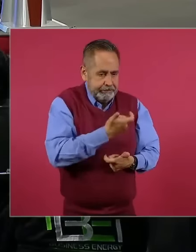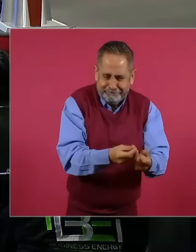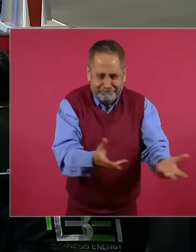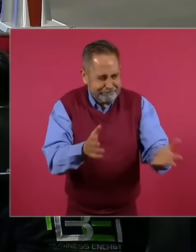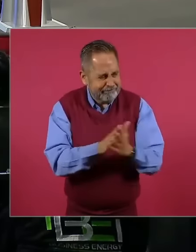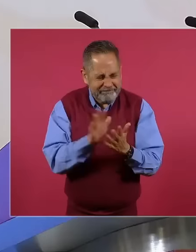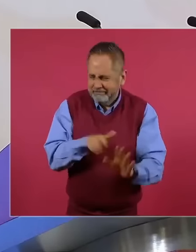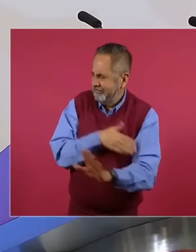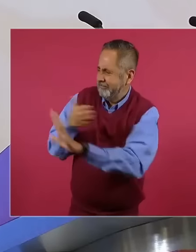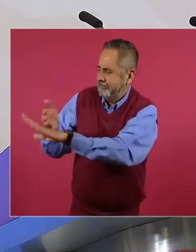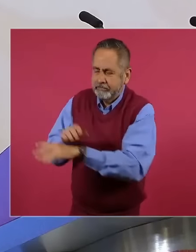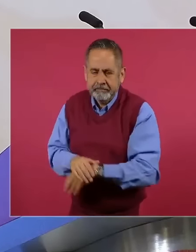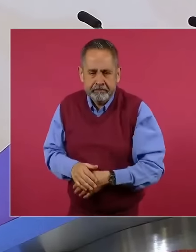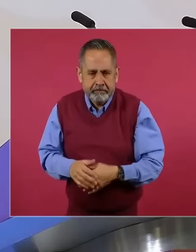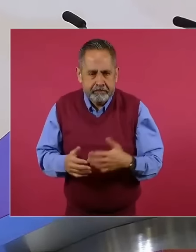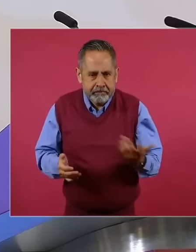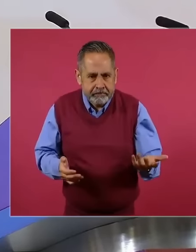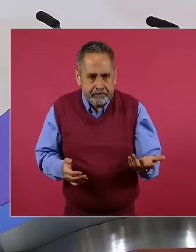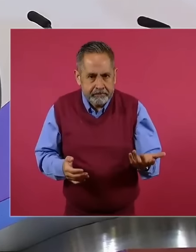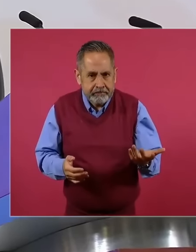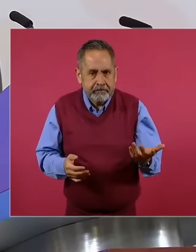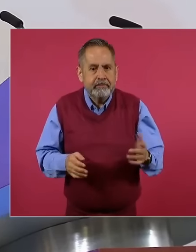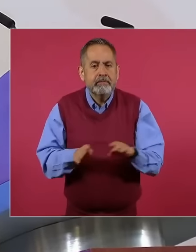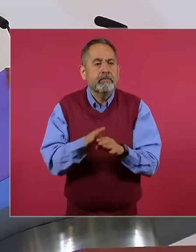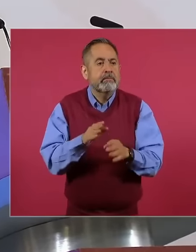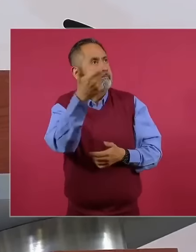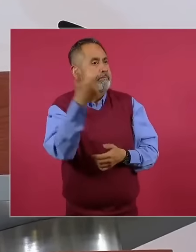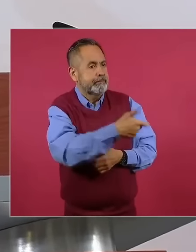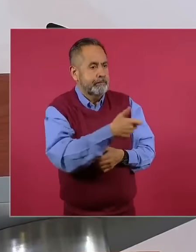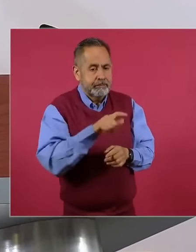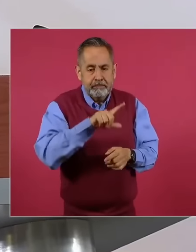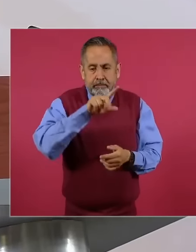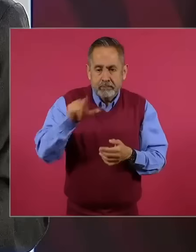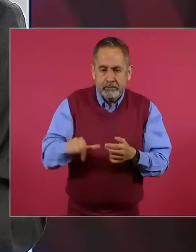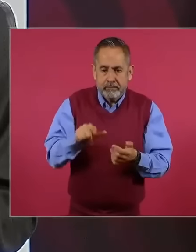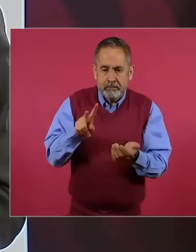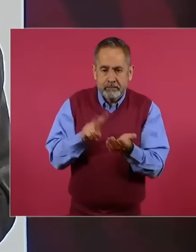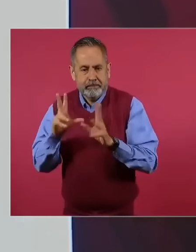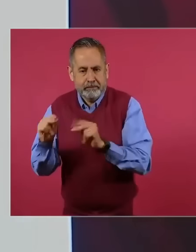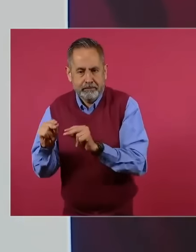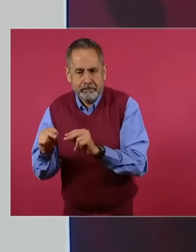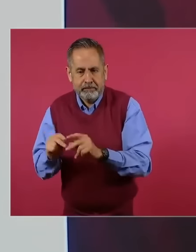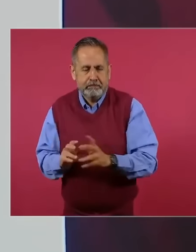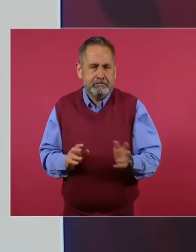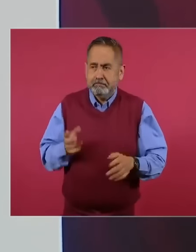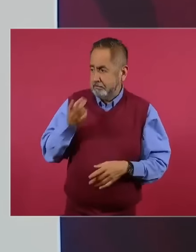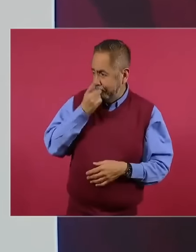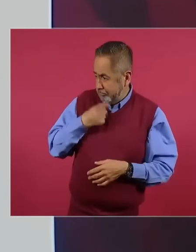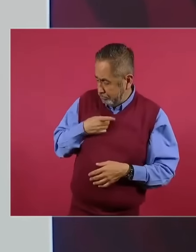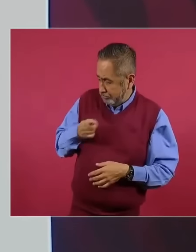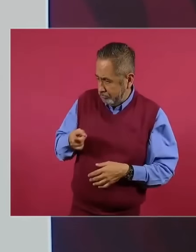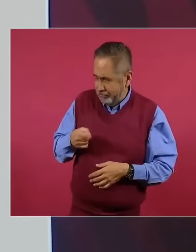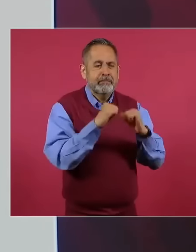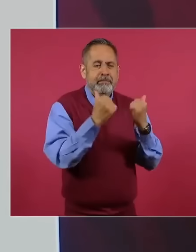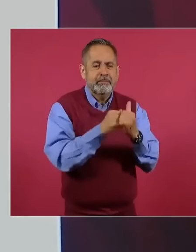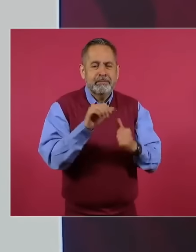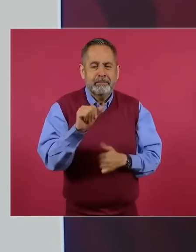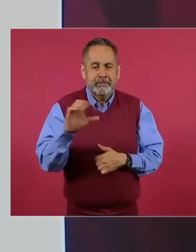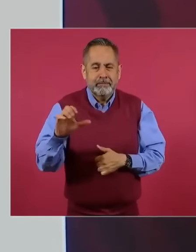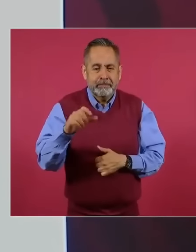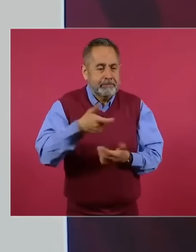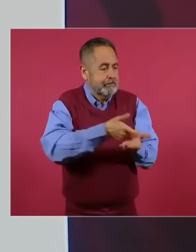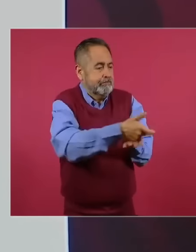dicen que solo hasta el 2023 para estas asociaciones civiles